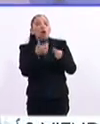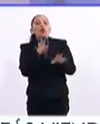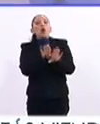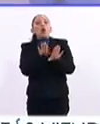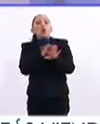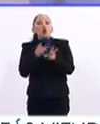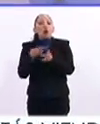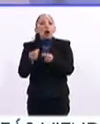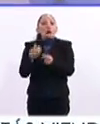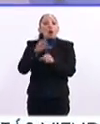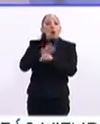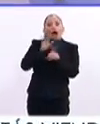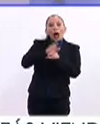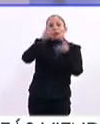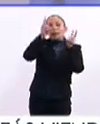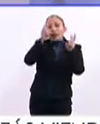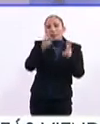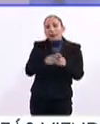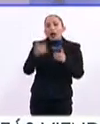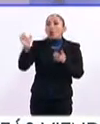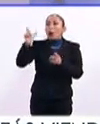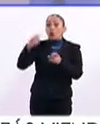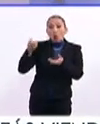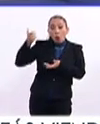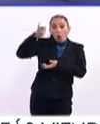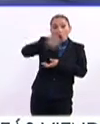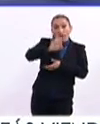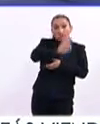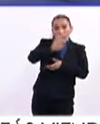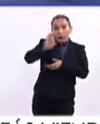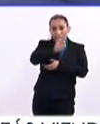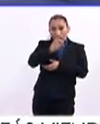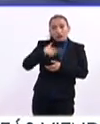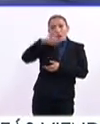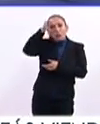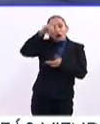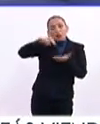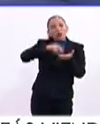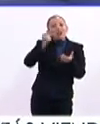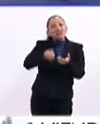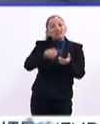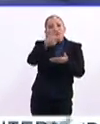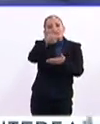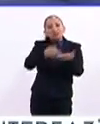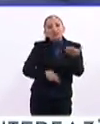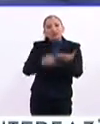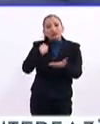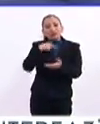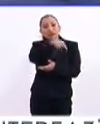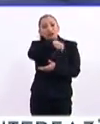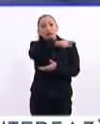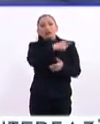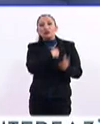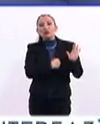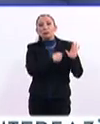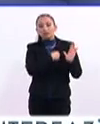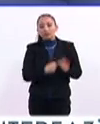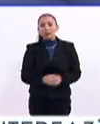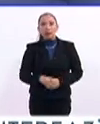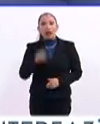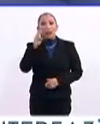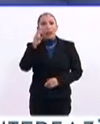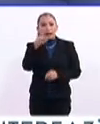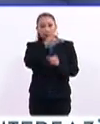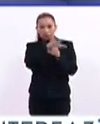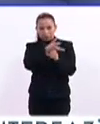en qué se utilizaron, cuándo se les dio el recurso y cómo fue el convenio firmado, ¿no? A qué se comprometieron estos rectores. Muy bien, Vamos a ver